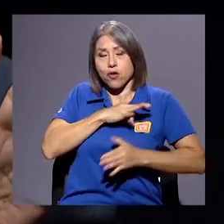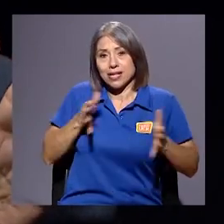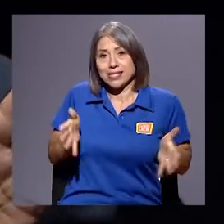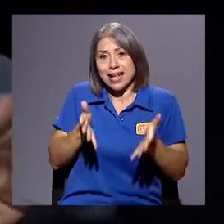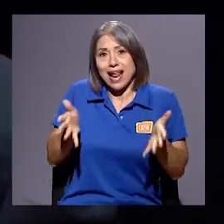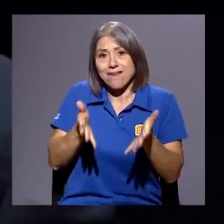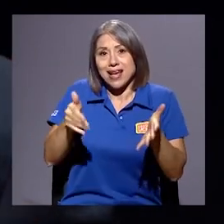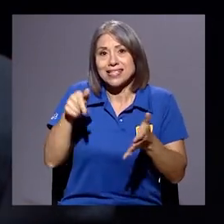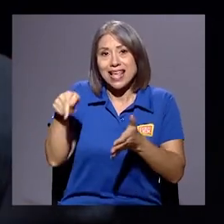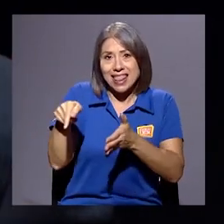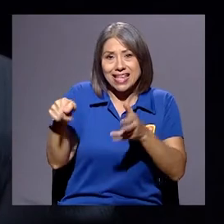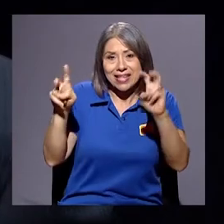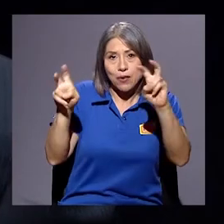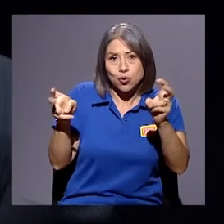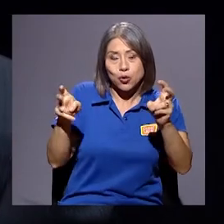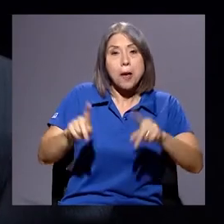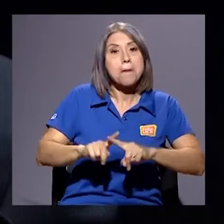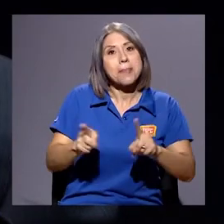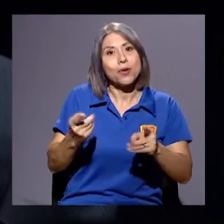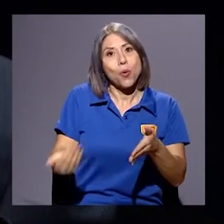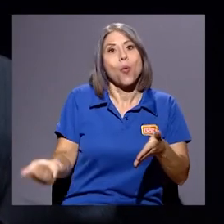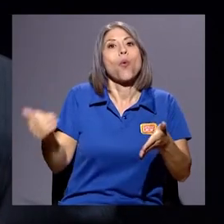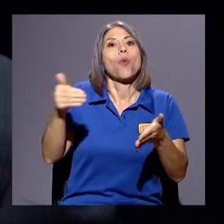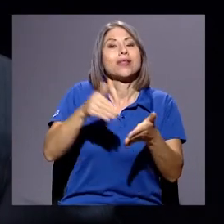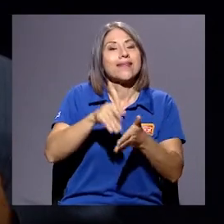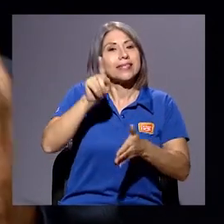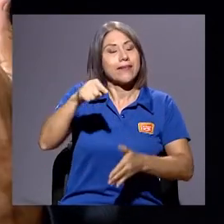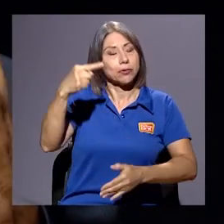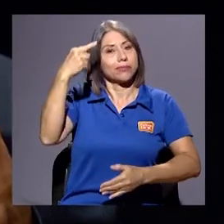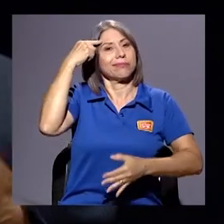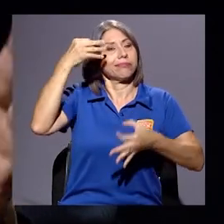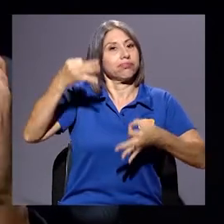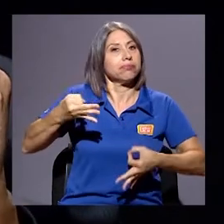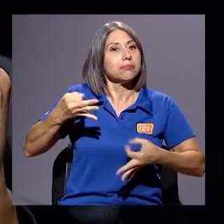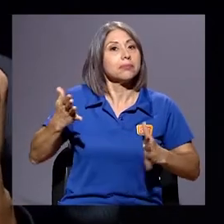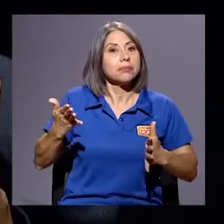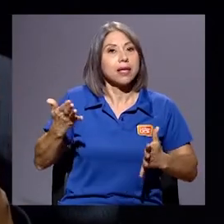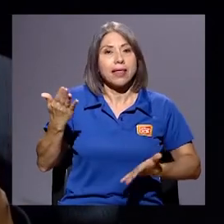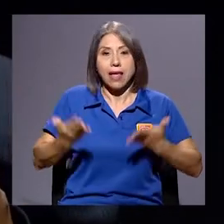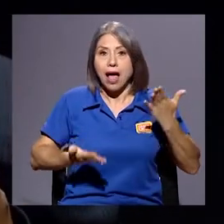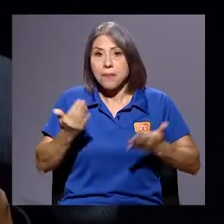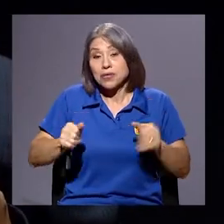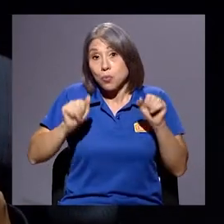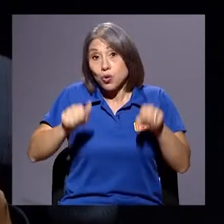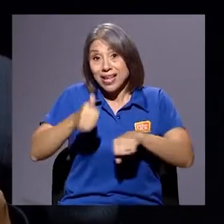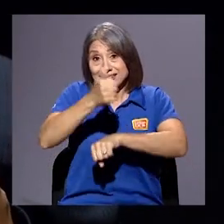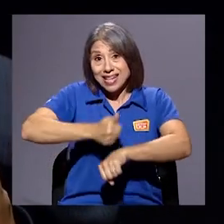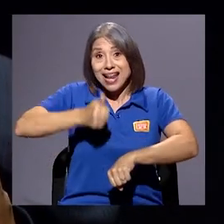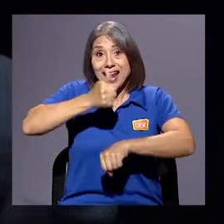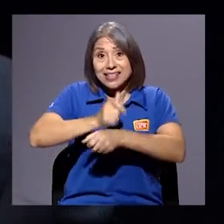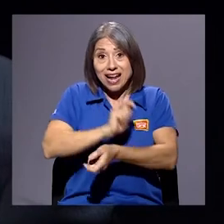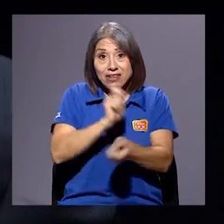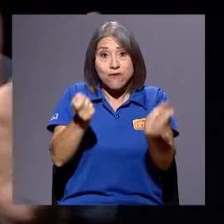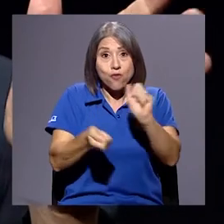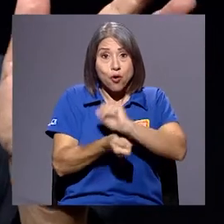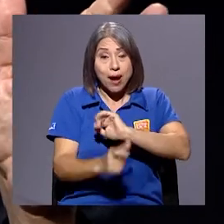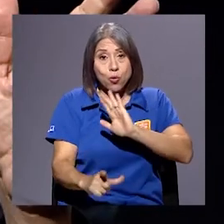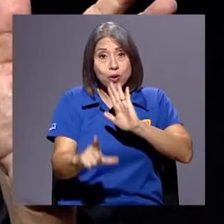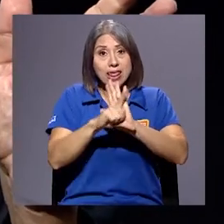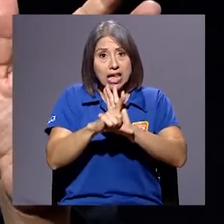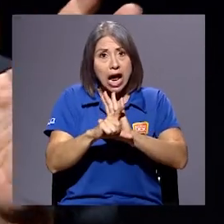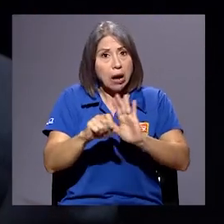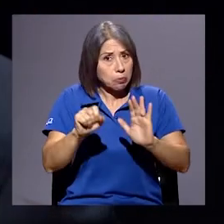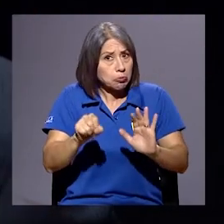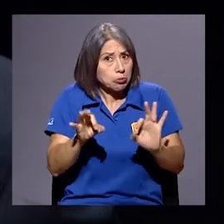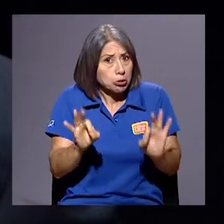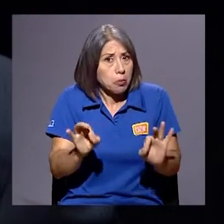Pero, de nuevo, pongámosle los pies sobre la tierra. Pudiera hasta darse la reforma jurídica. ¿De acuerdo? Y vamos a estar con